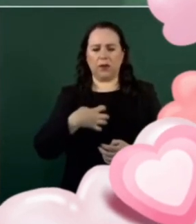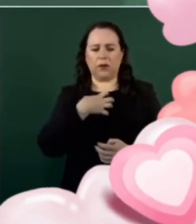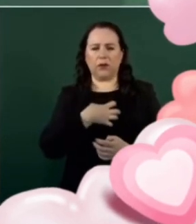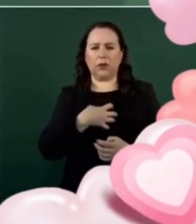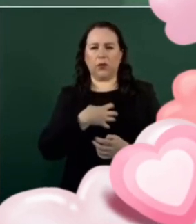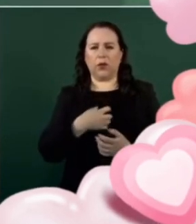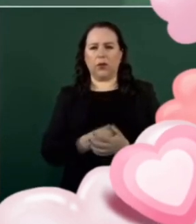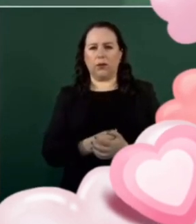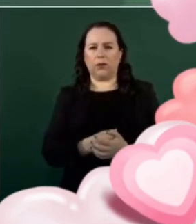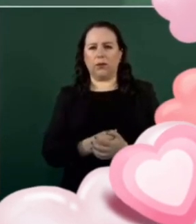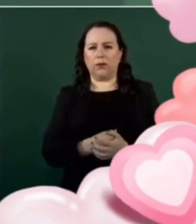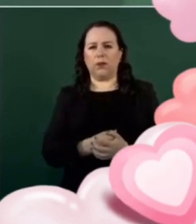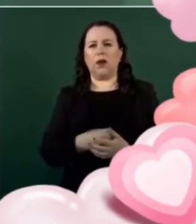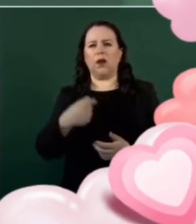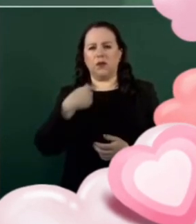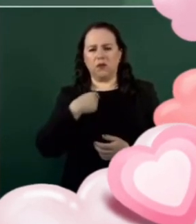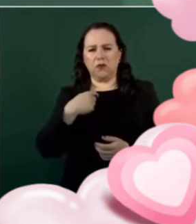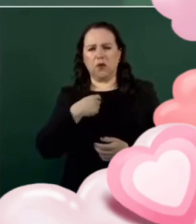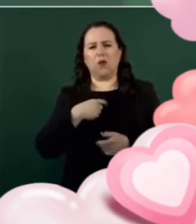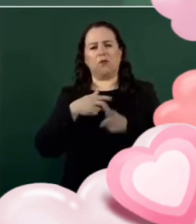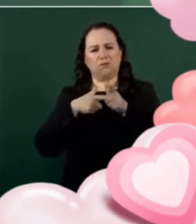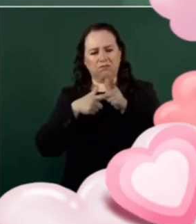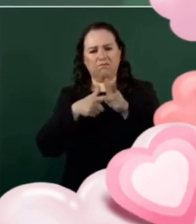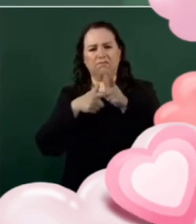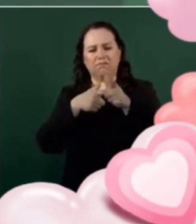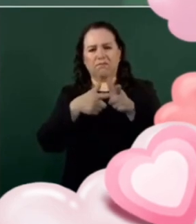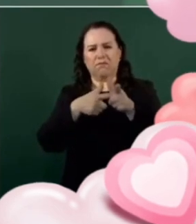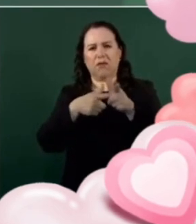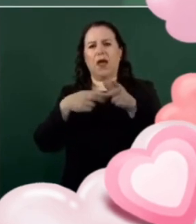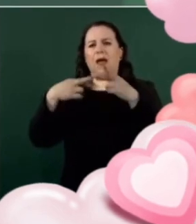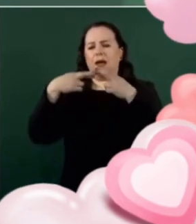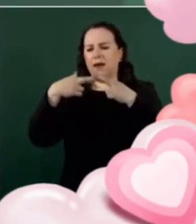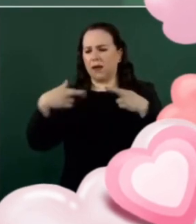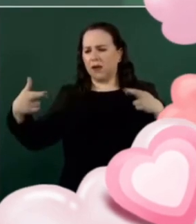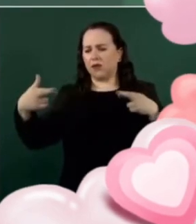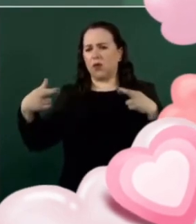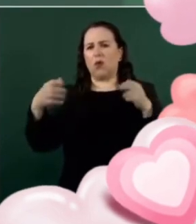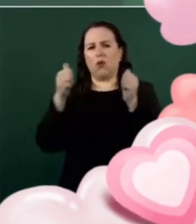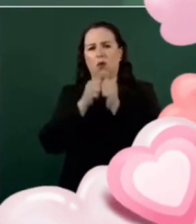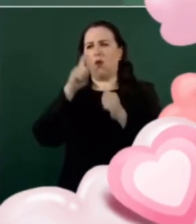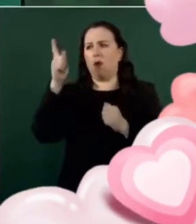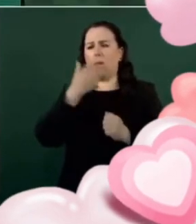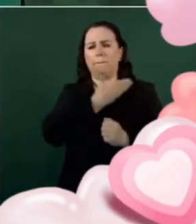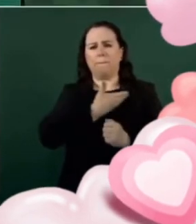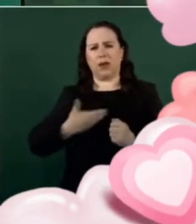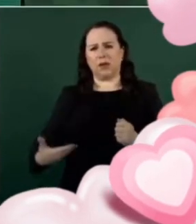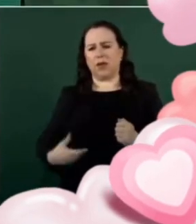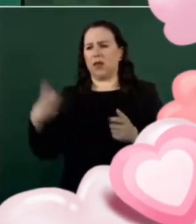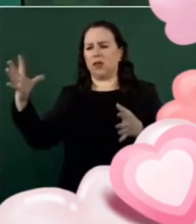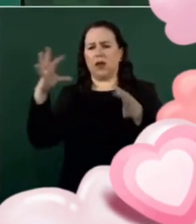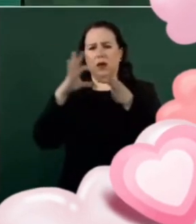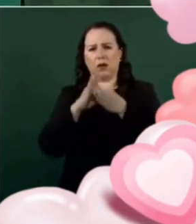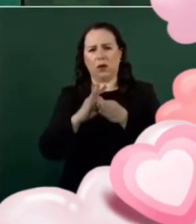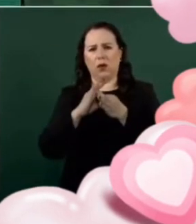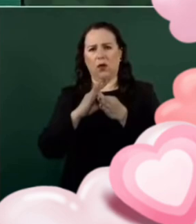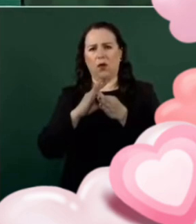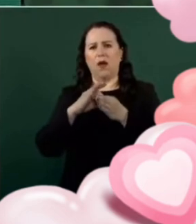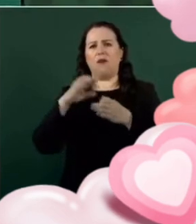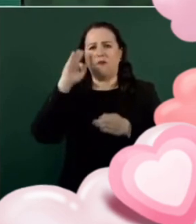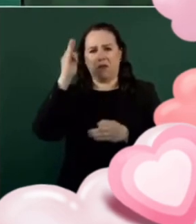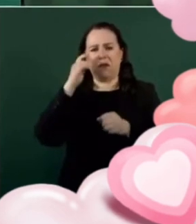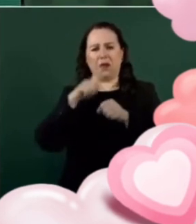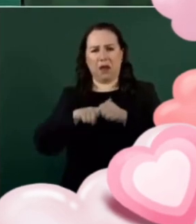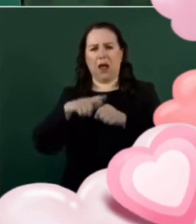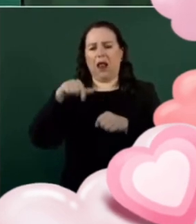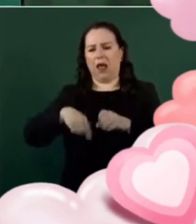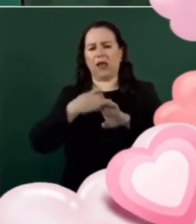no solamente reestablecido, sino vigorizado la relación institucional en el último tramo de mi gobierno con el gobierno del presidente